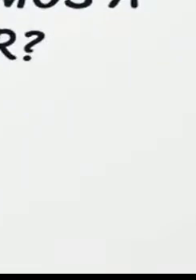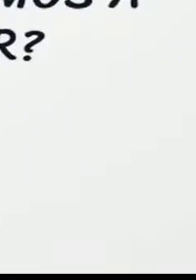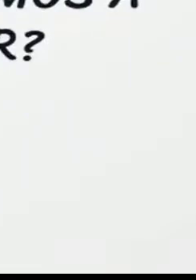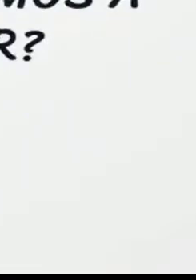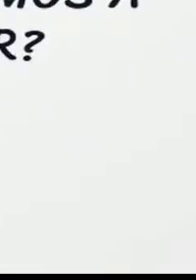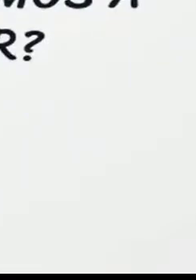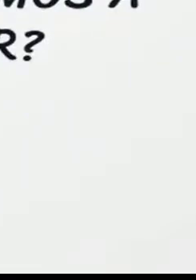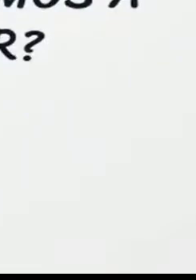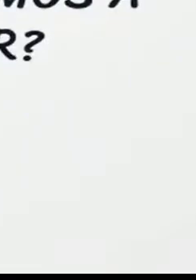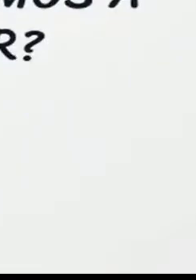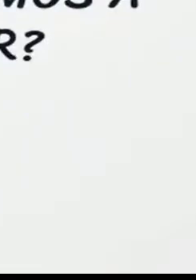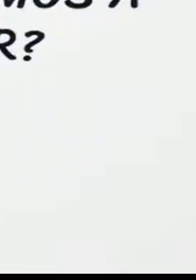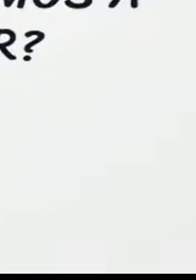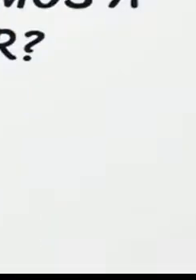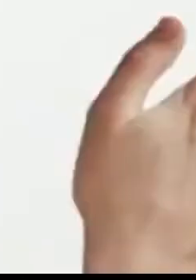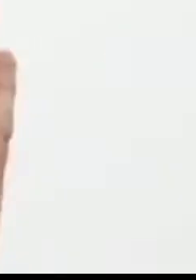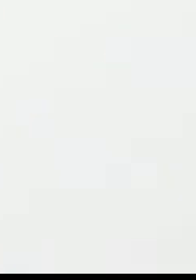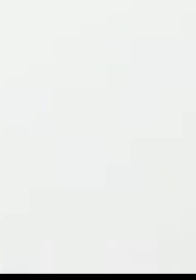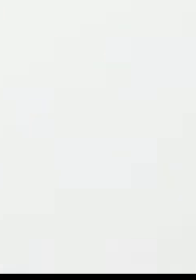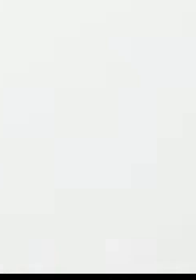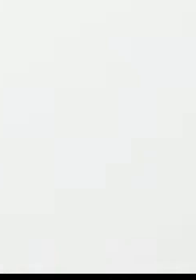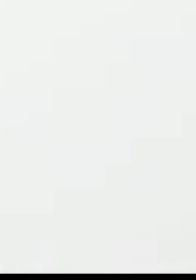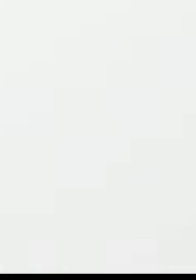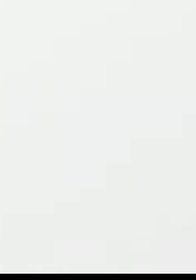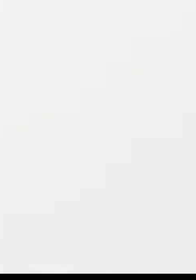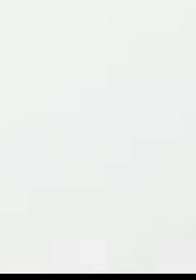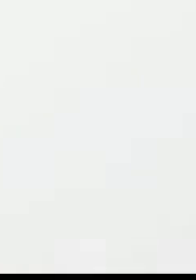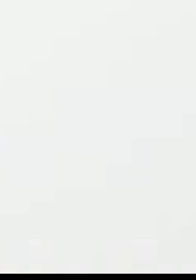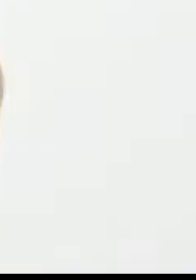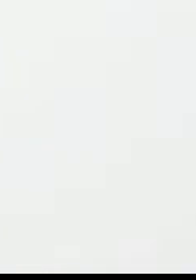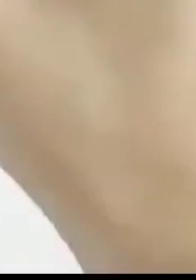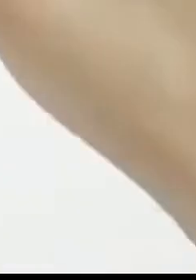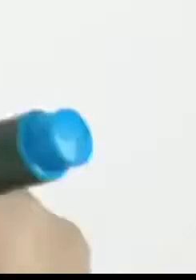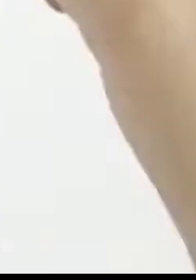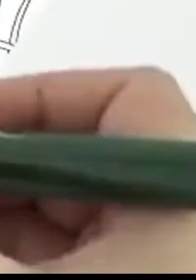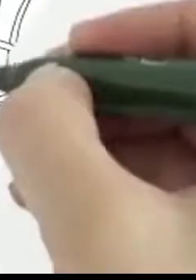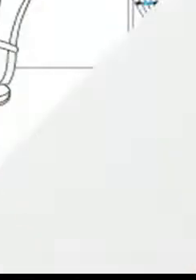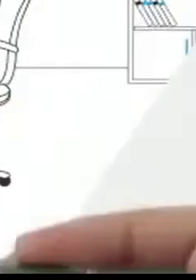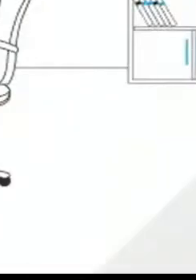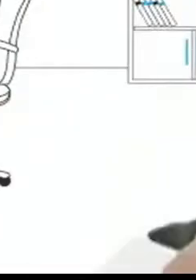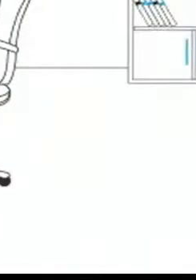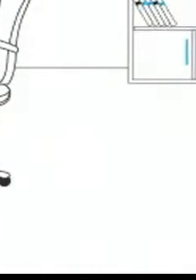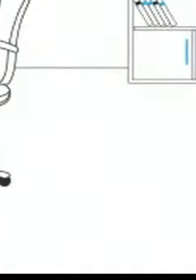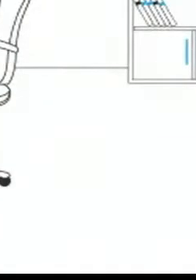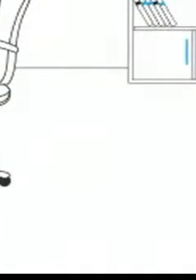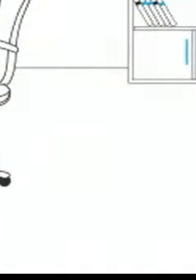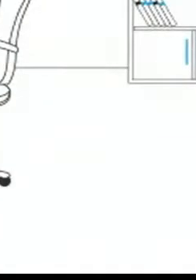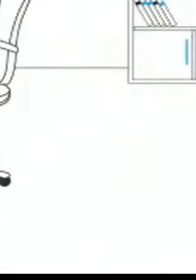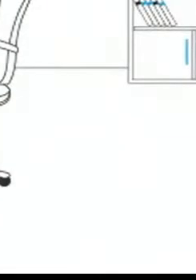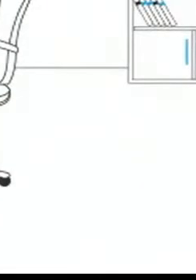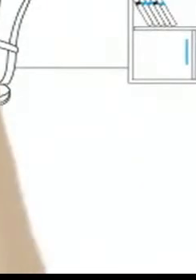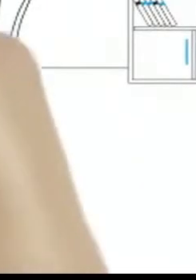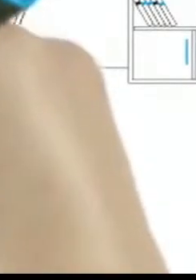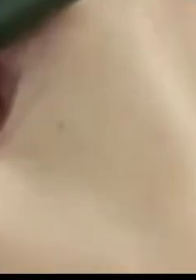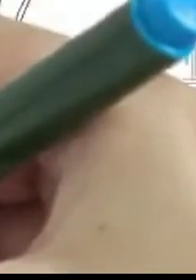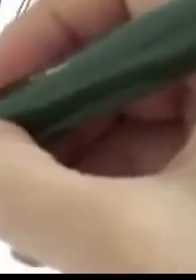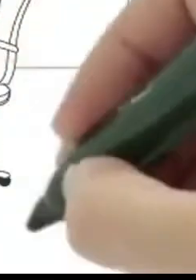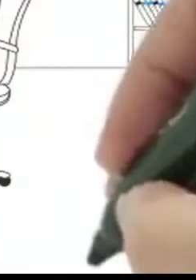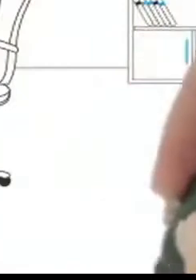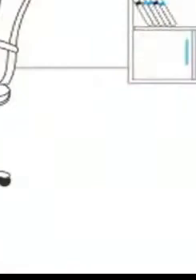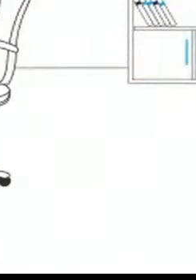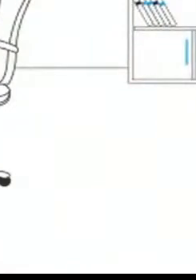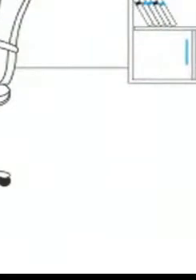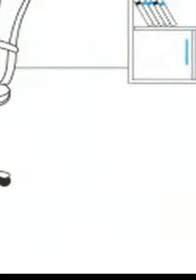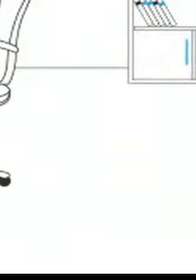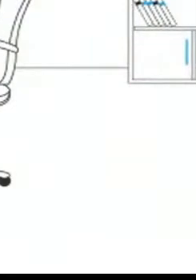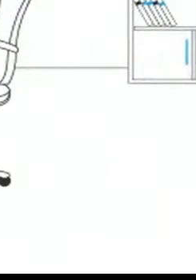accesibilidad y los establecimientos públicos. Todo empezó allá por 2019, cuando policías municipales de la